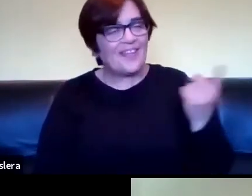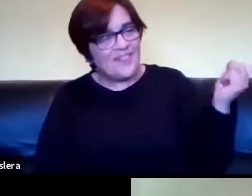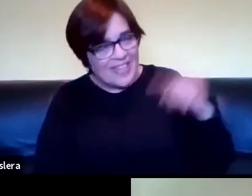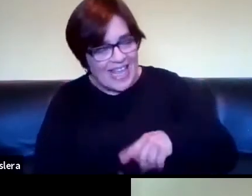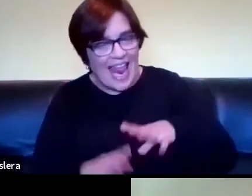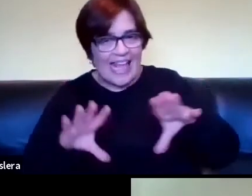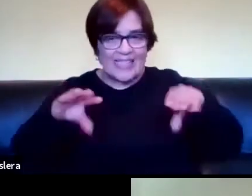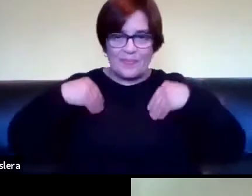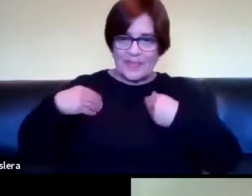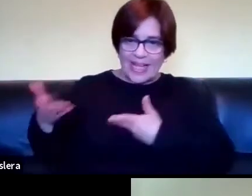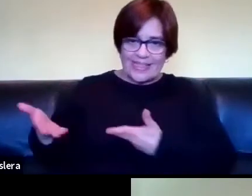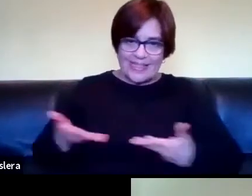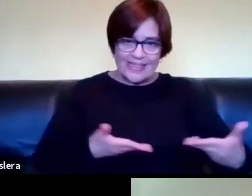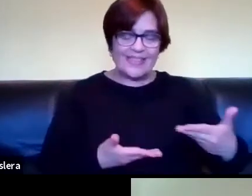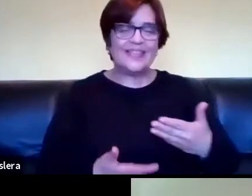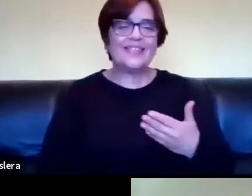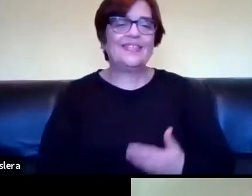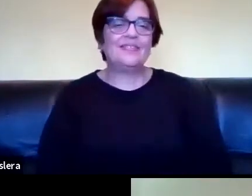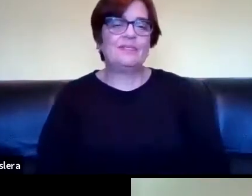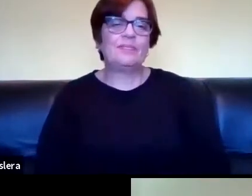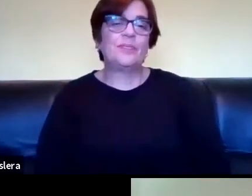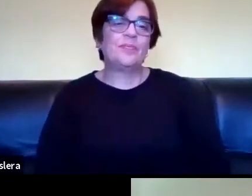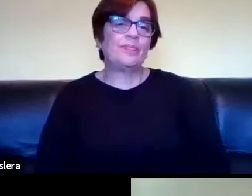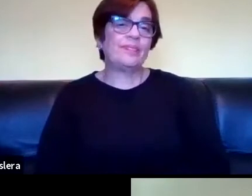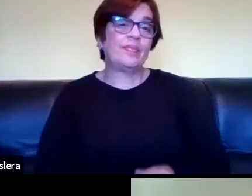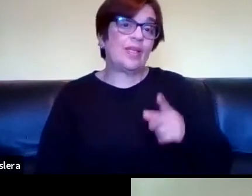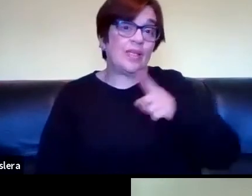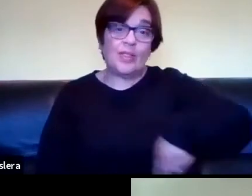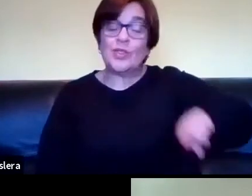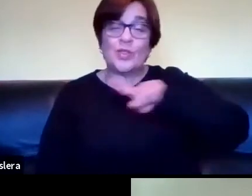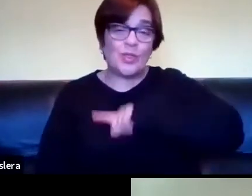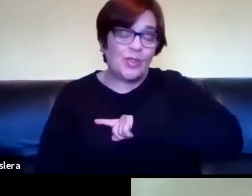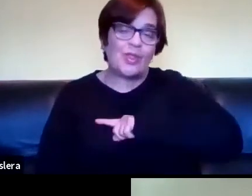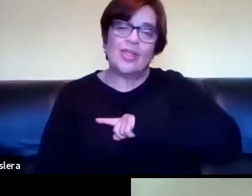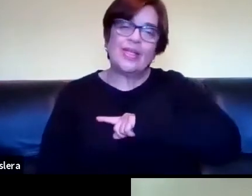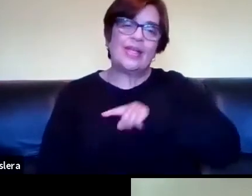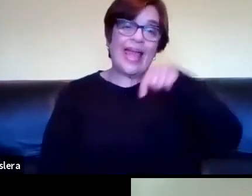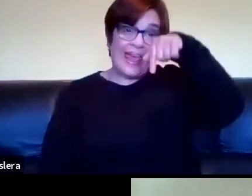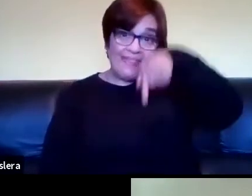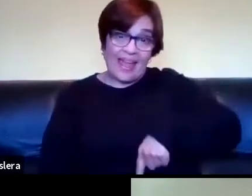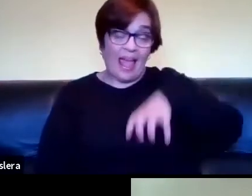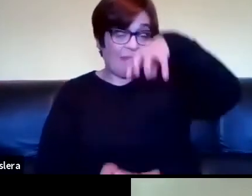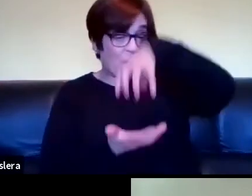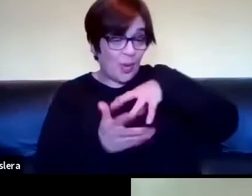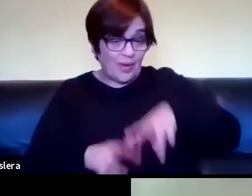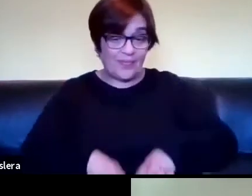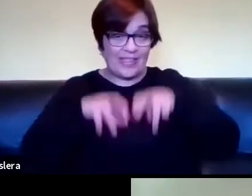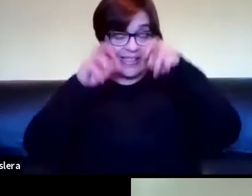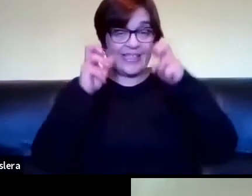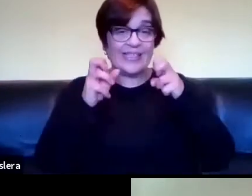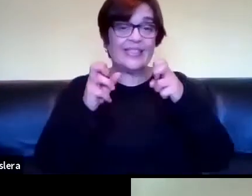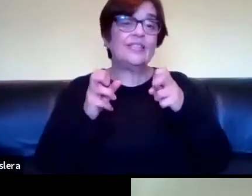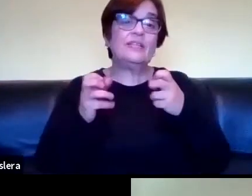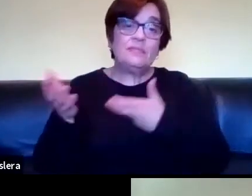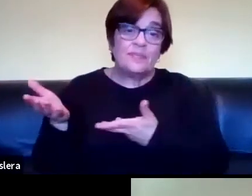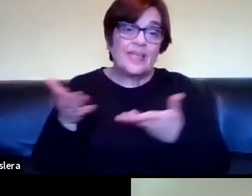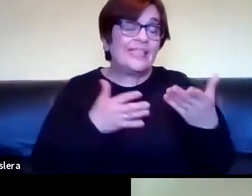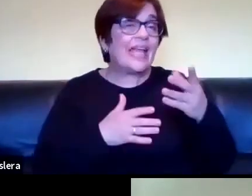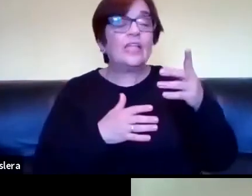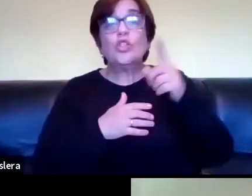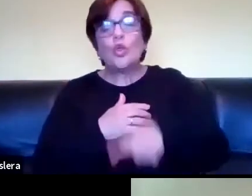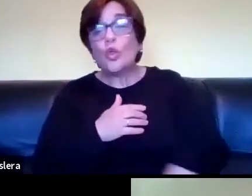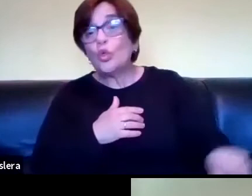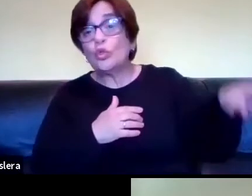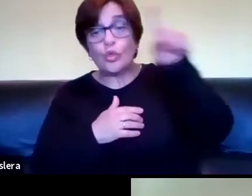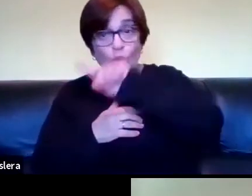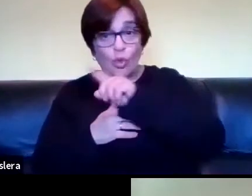invitación de bueno de lo que nosotros venimos haciendo desde el centro de investigación una invitación a todos también